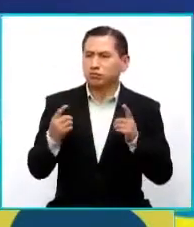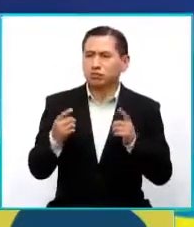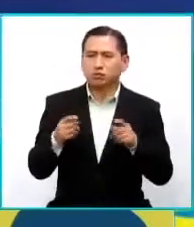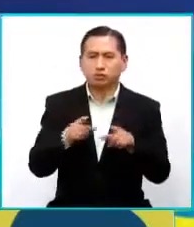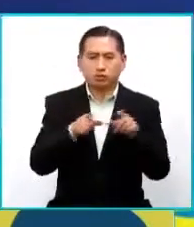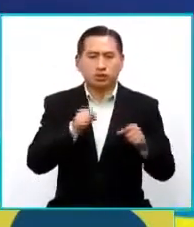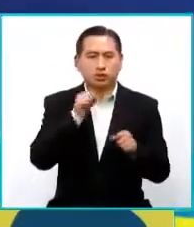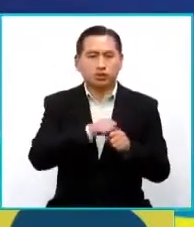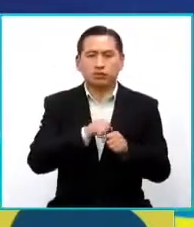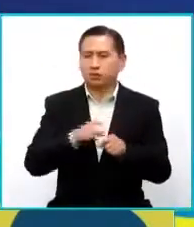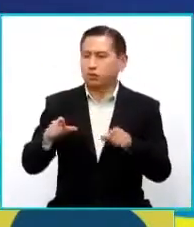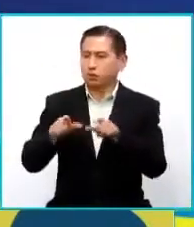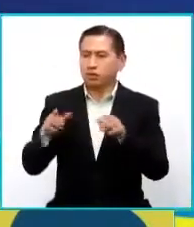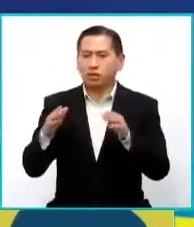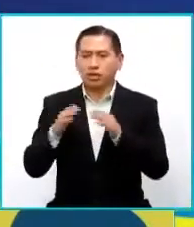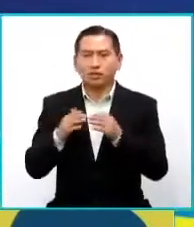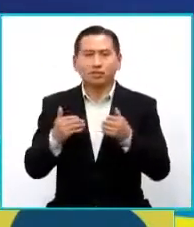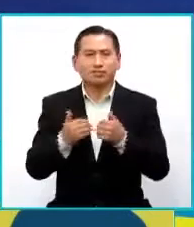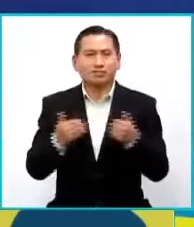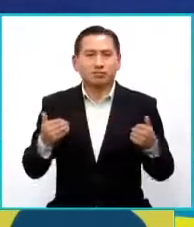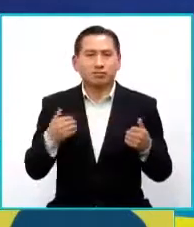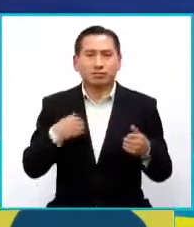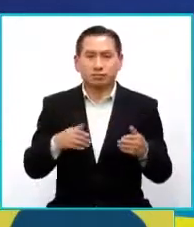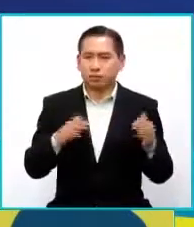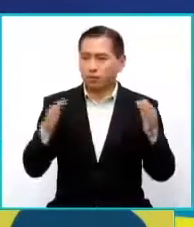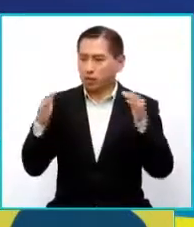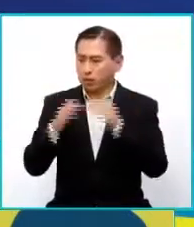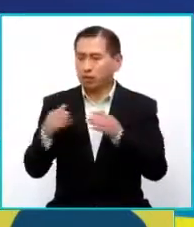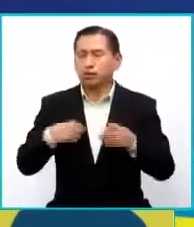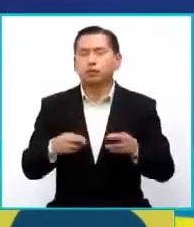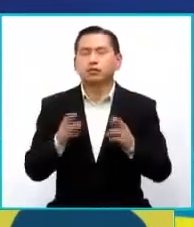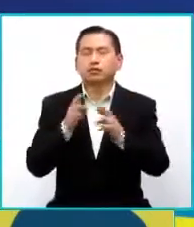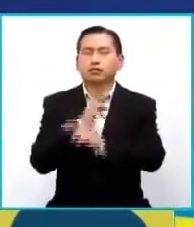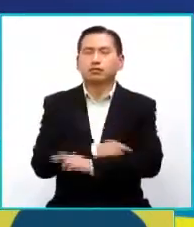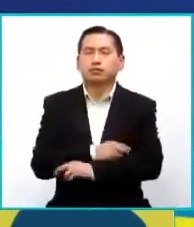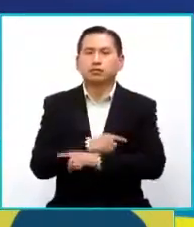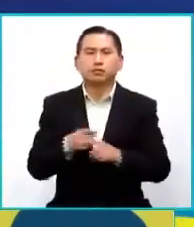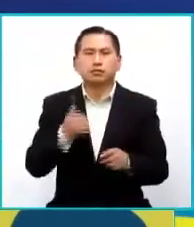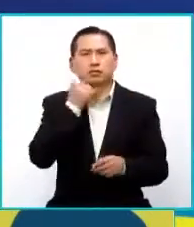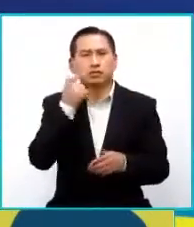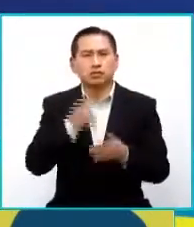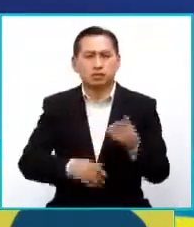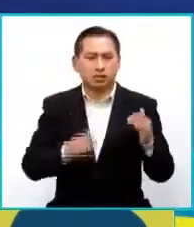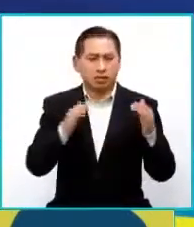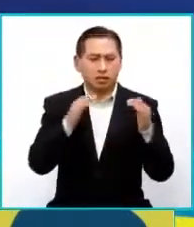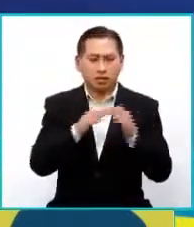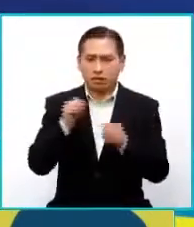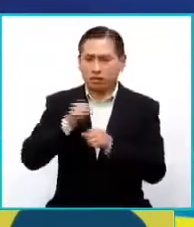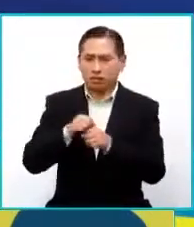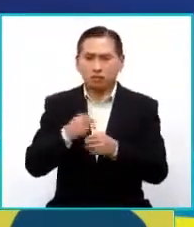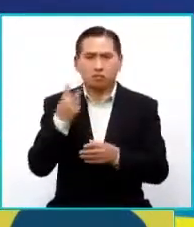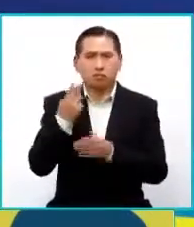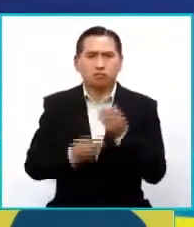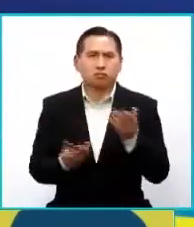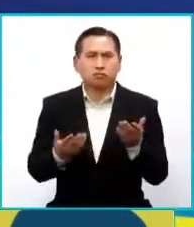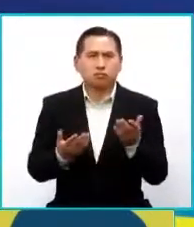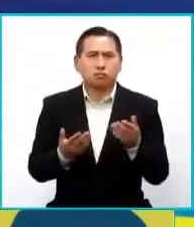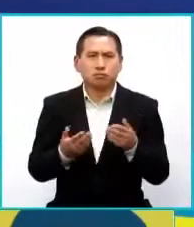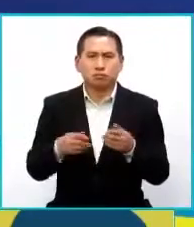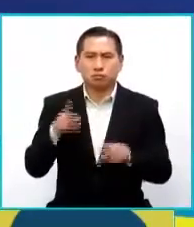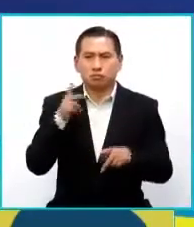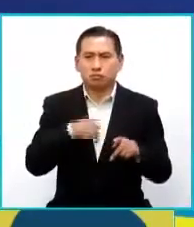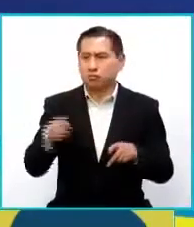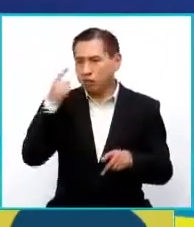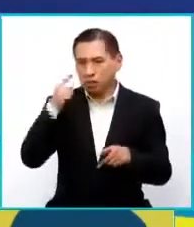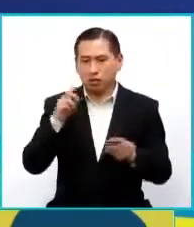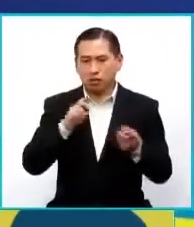espacio de trabajo y el espacio de la casa. Llegamos a la casa y decimos, ya aquí me relajo. Pero, ¿qué pasa cuando están los dos? Que con la pandemia muchas personas han migrado